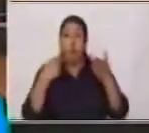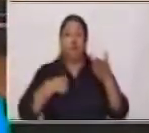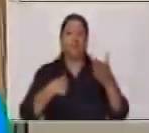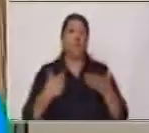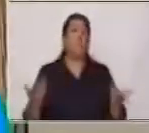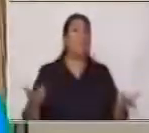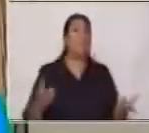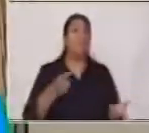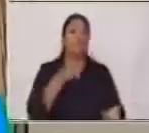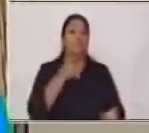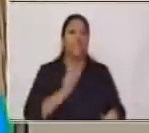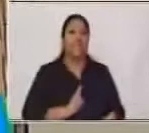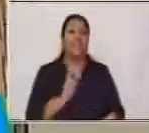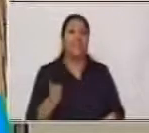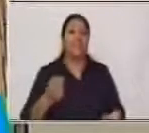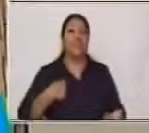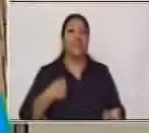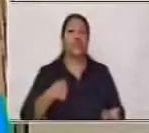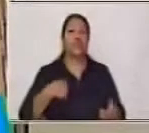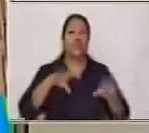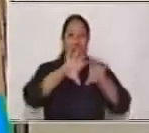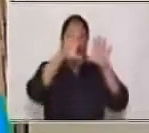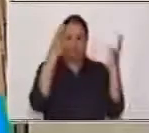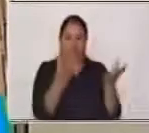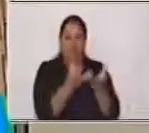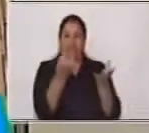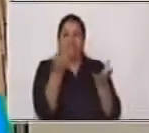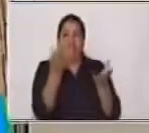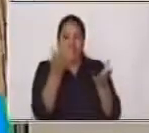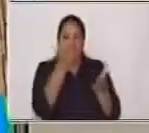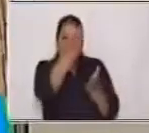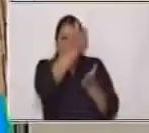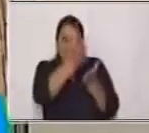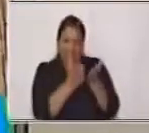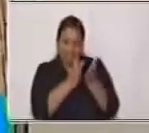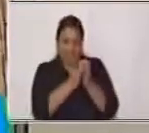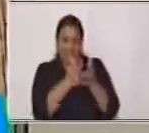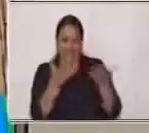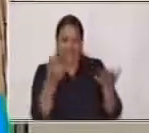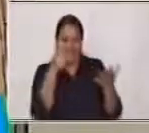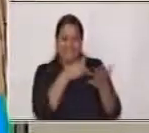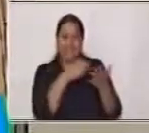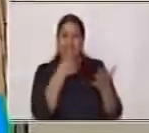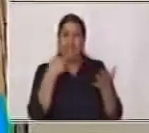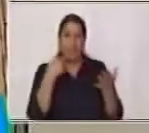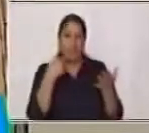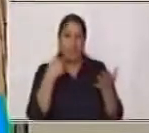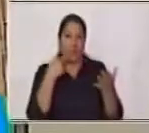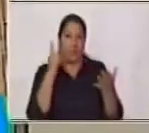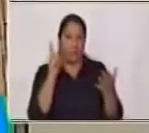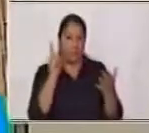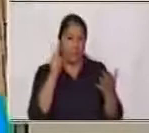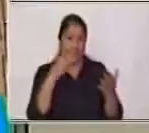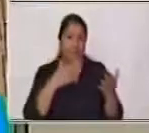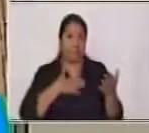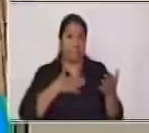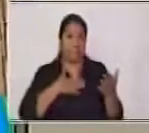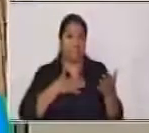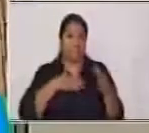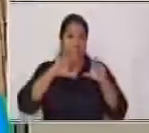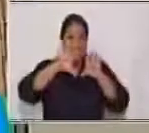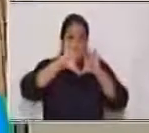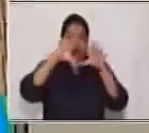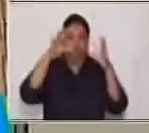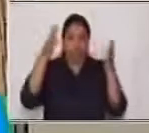Tú tienes la respuesta Yo sé que sí Vamos a ver Se las vuelvo a decir Mi mundo Es